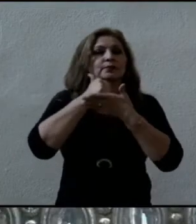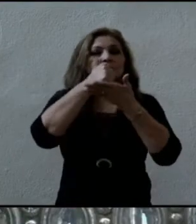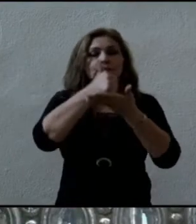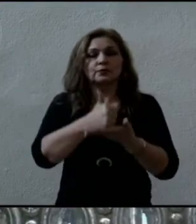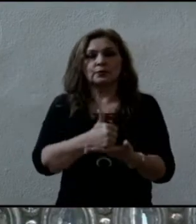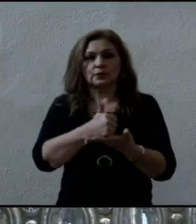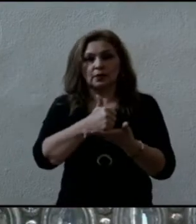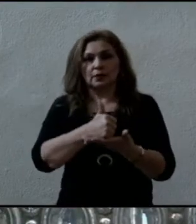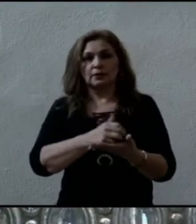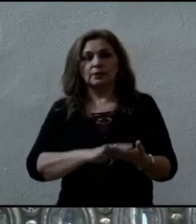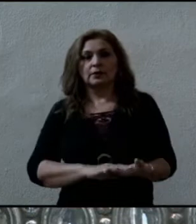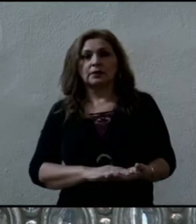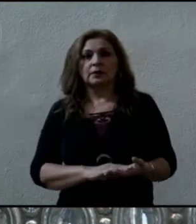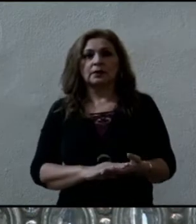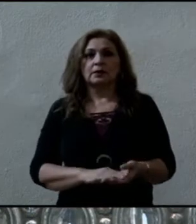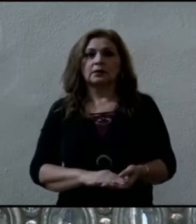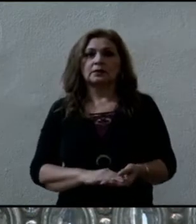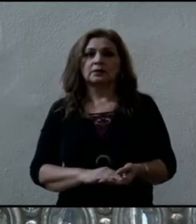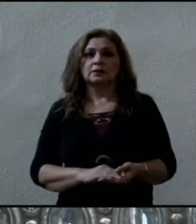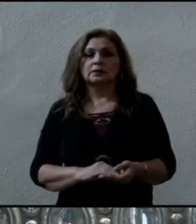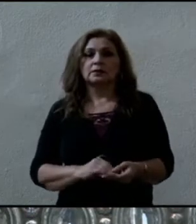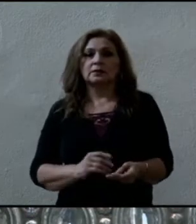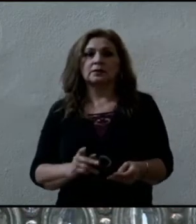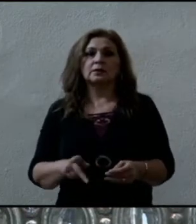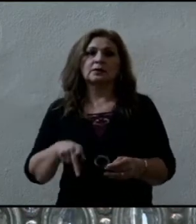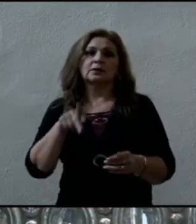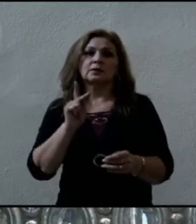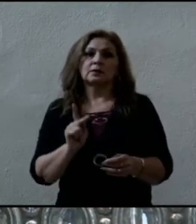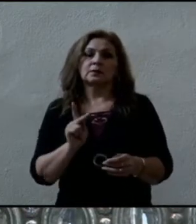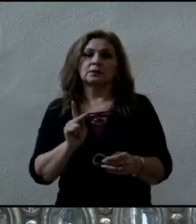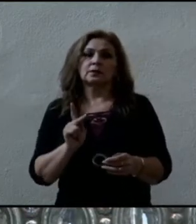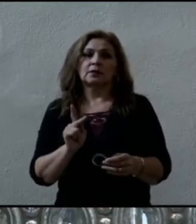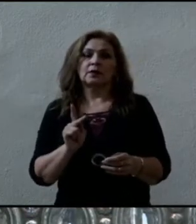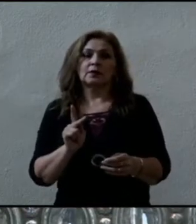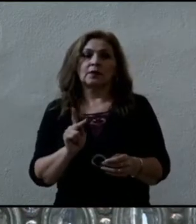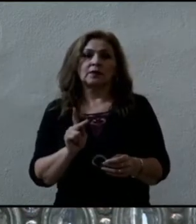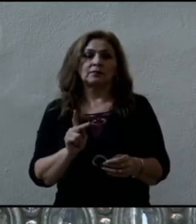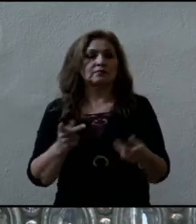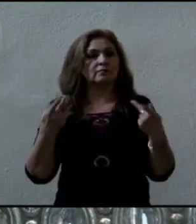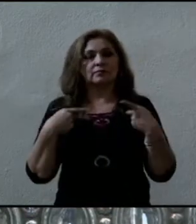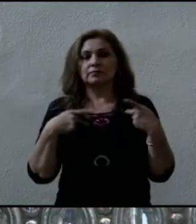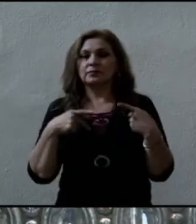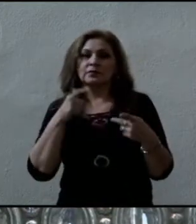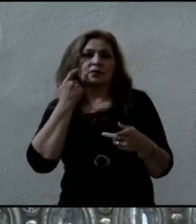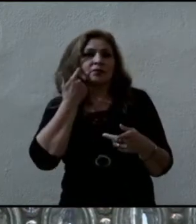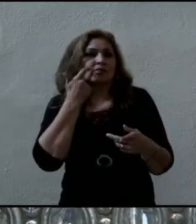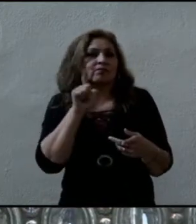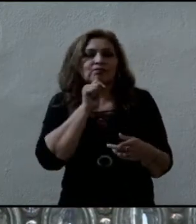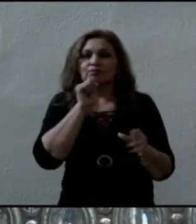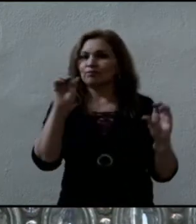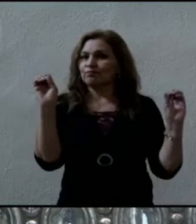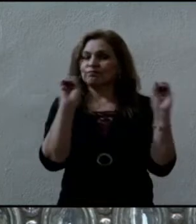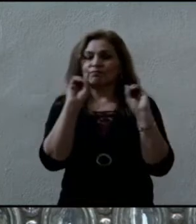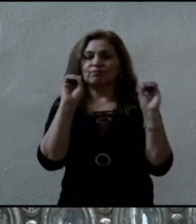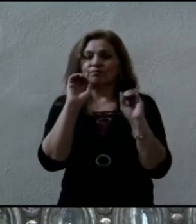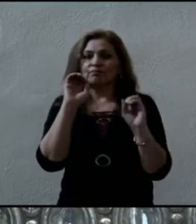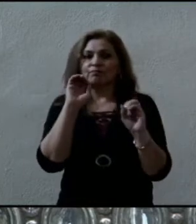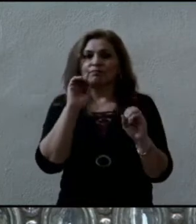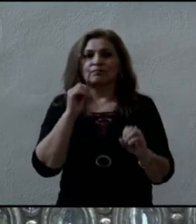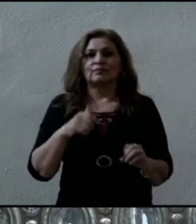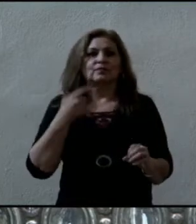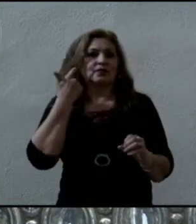anoréxico. La gente no tiene ganas de nada, ni de aprender,